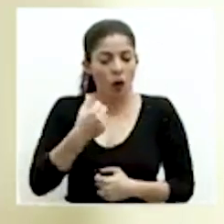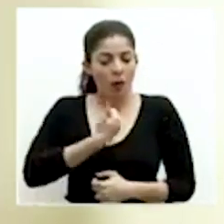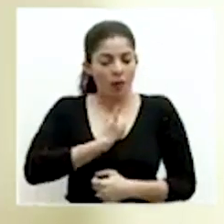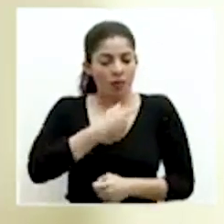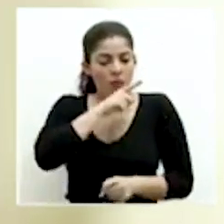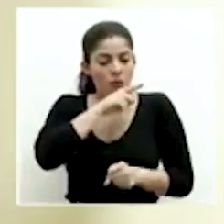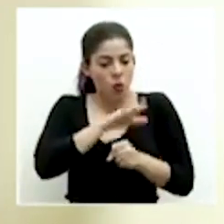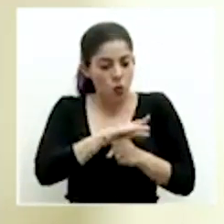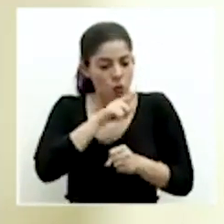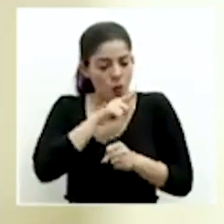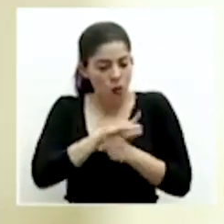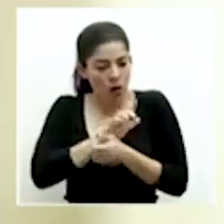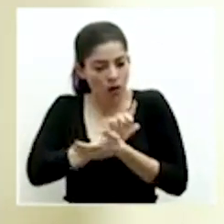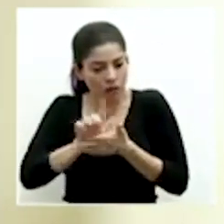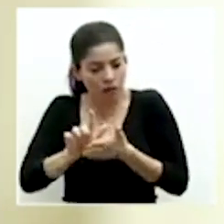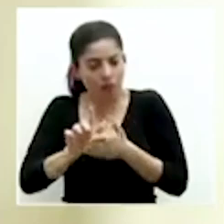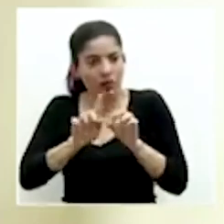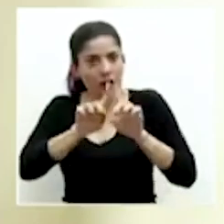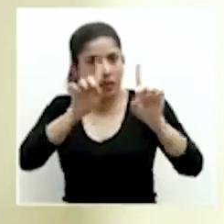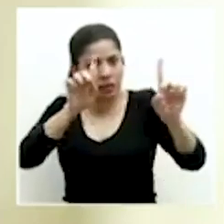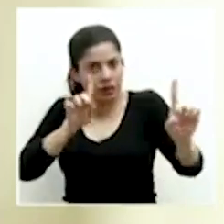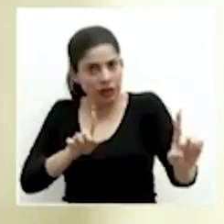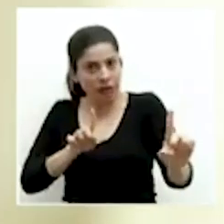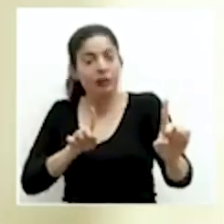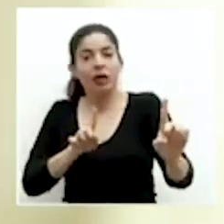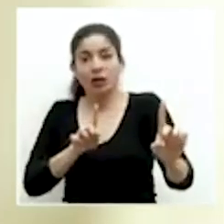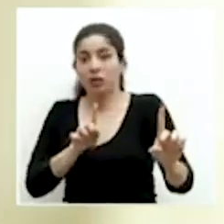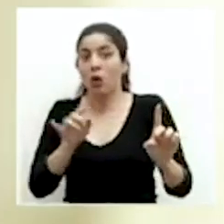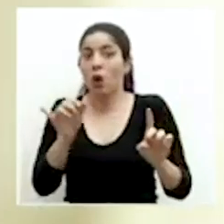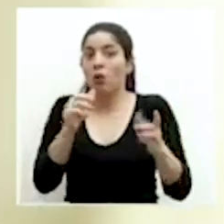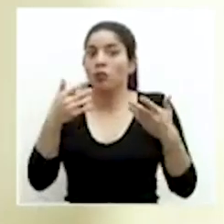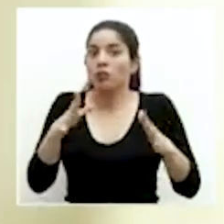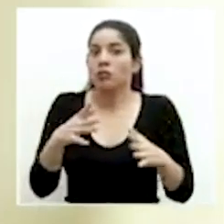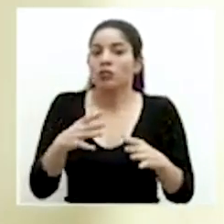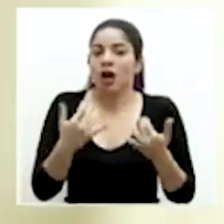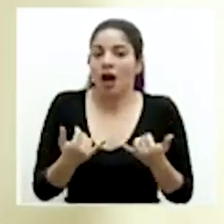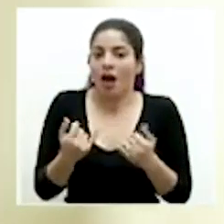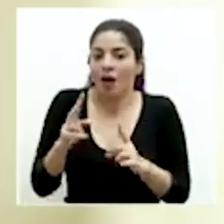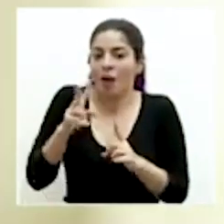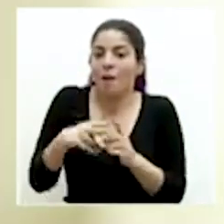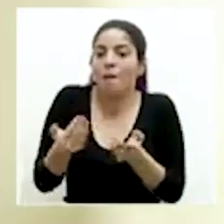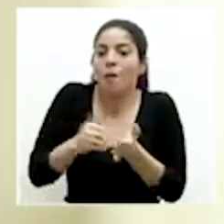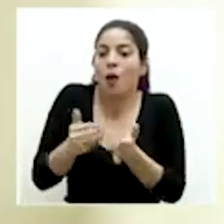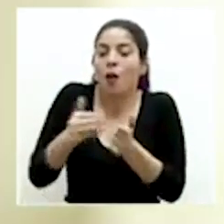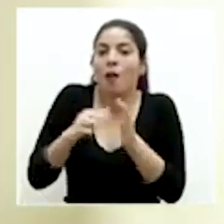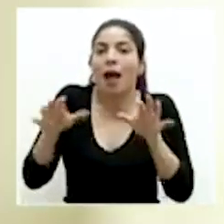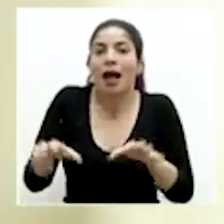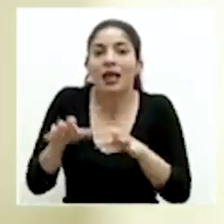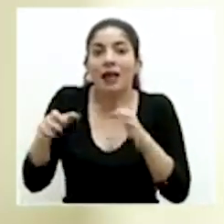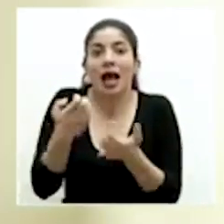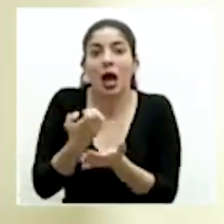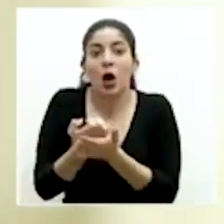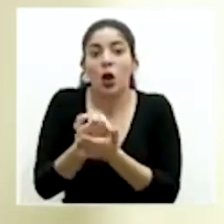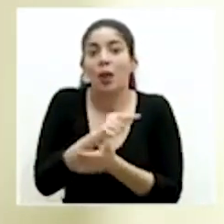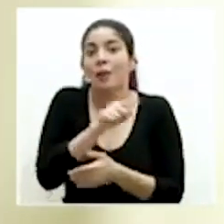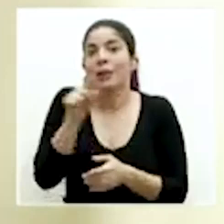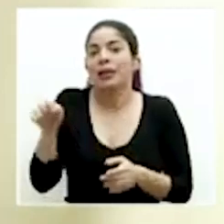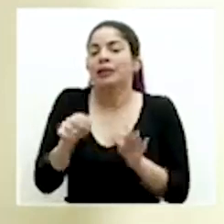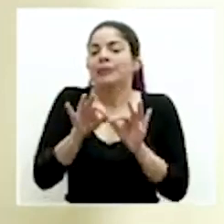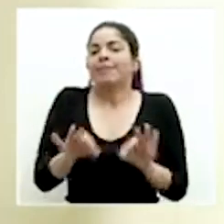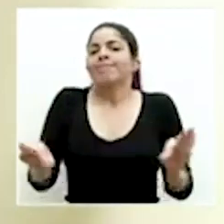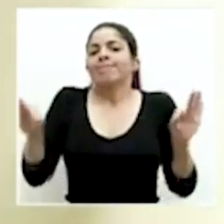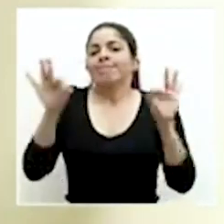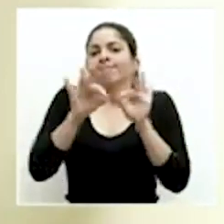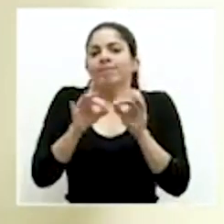medidas de higiene y de distanciamiento conforme también se están reactivando las actividades económicas, va a ser fundamental.